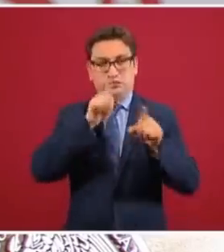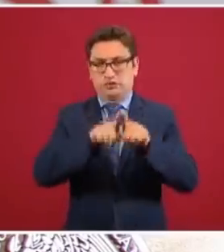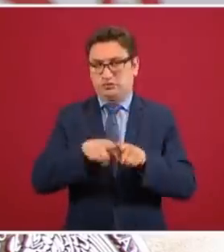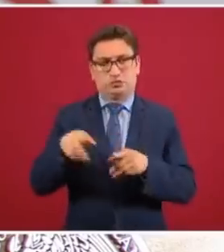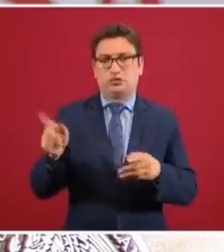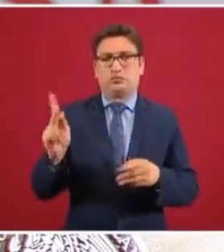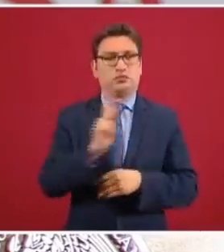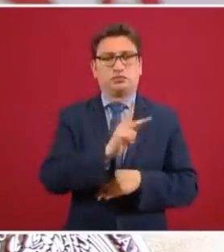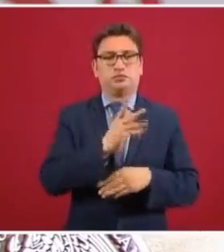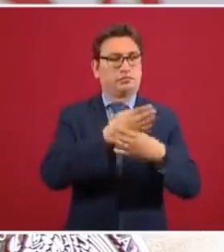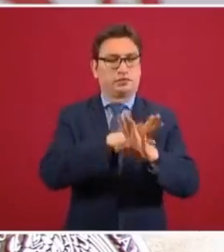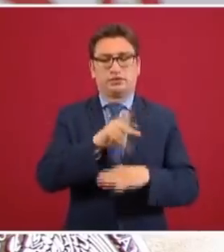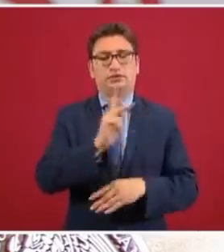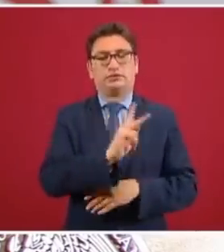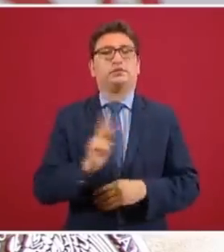tasa interbancaria,